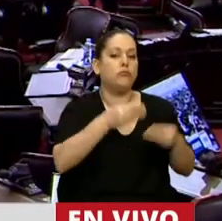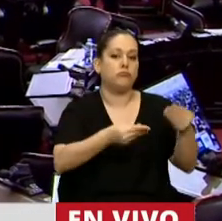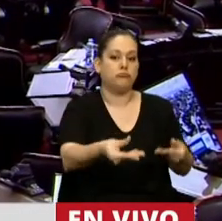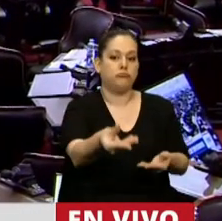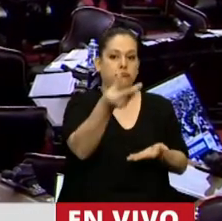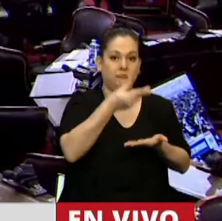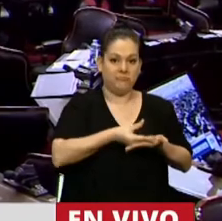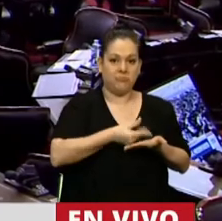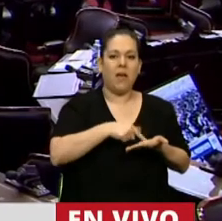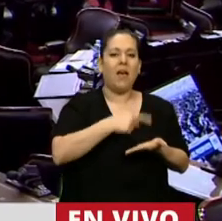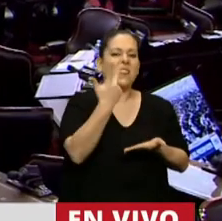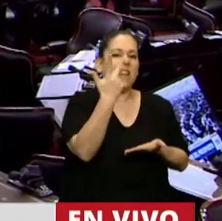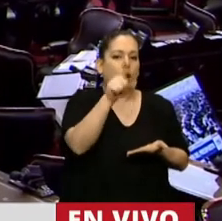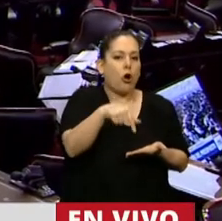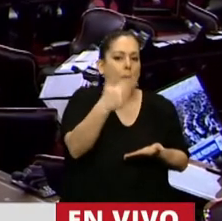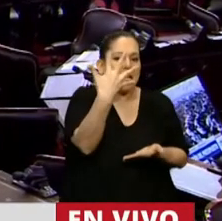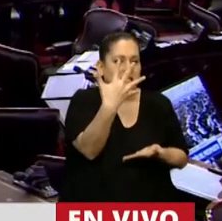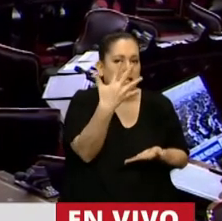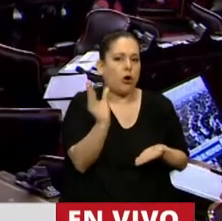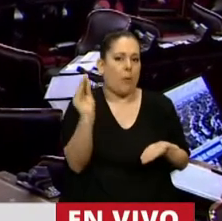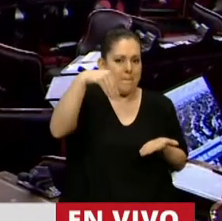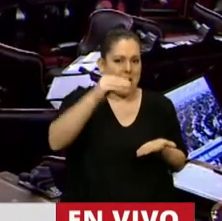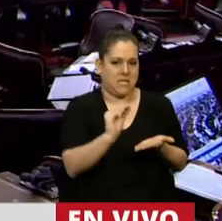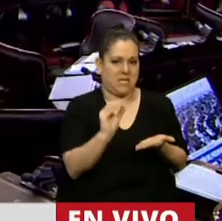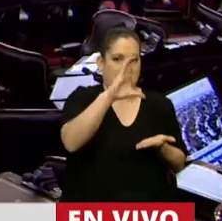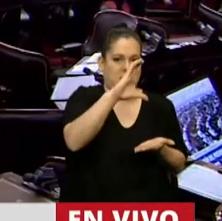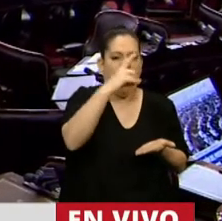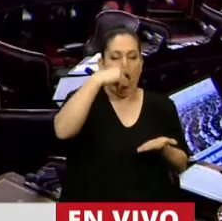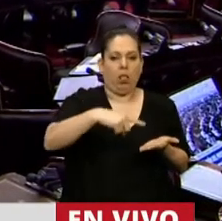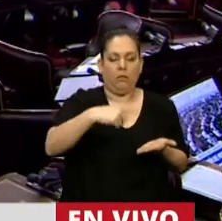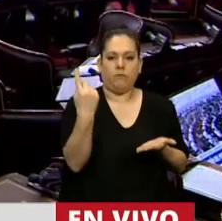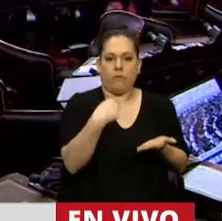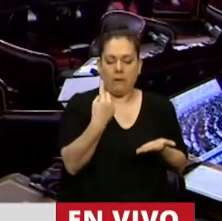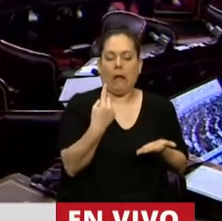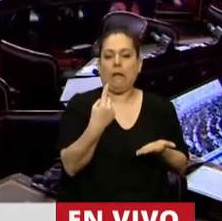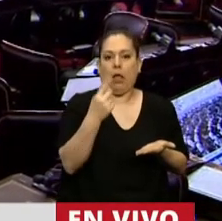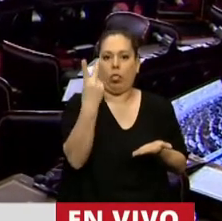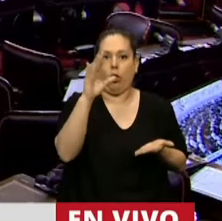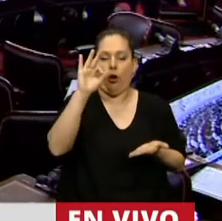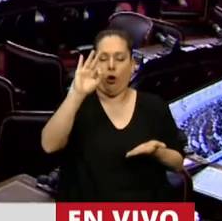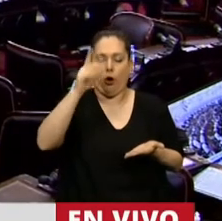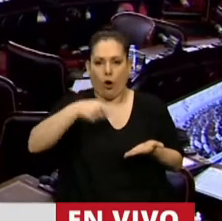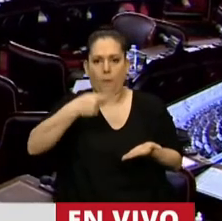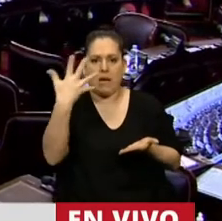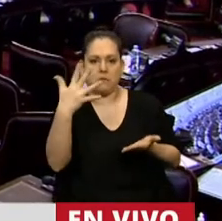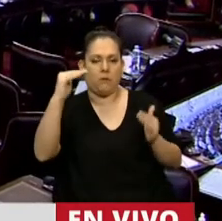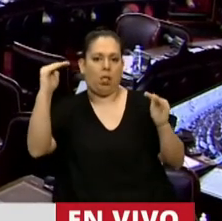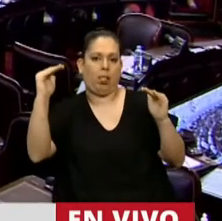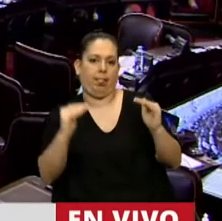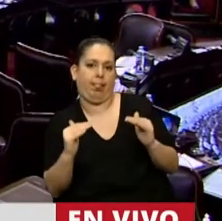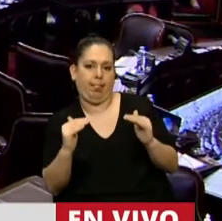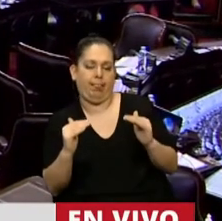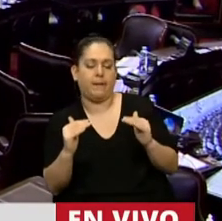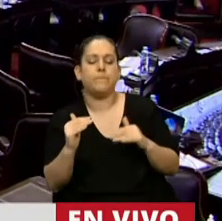dado era del 3,5% de incremento. Y sin embargo caímos el 2,5. En el 2019 la pauta